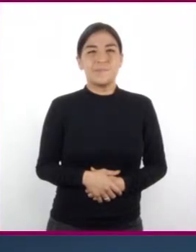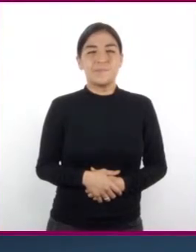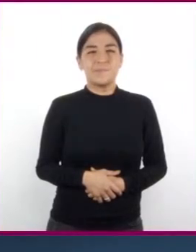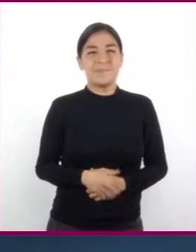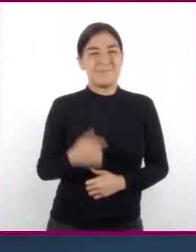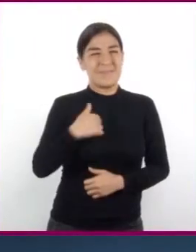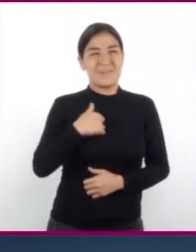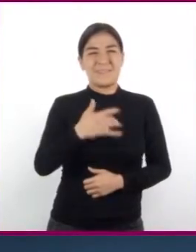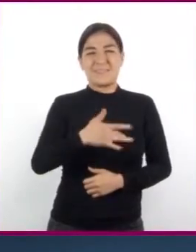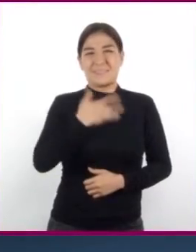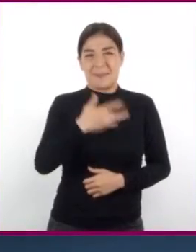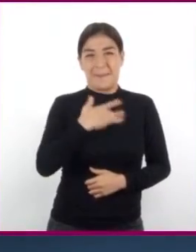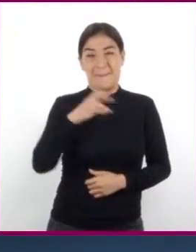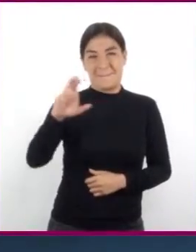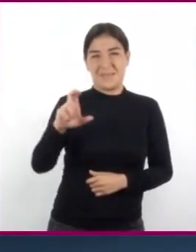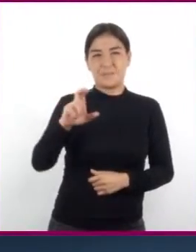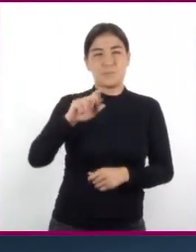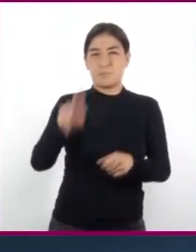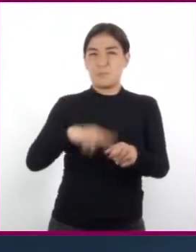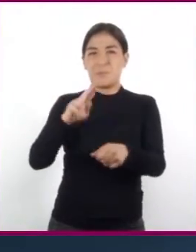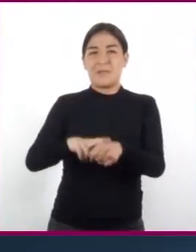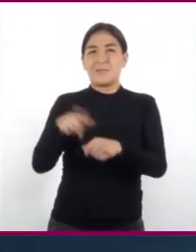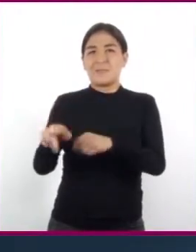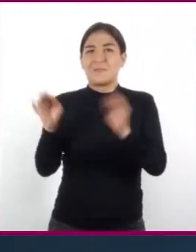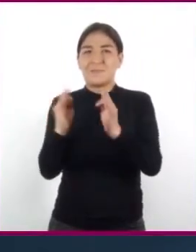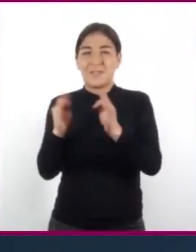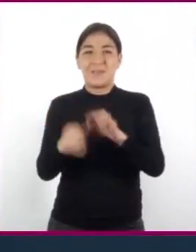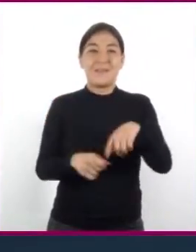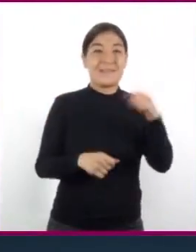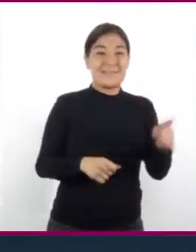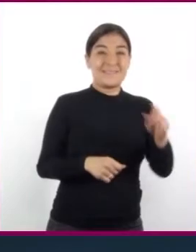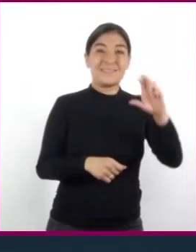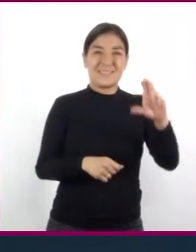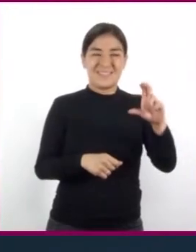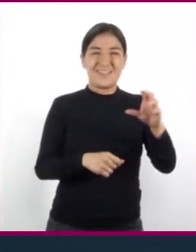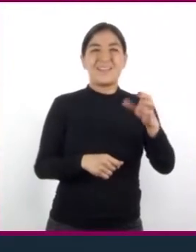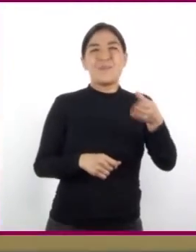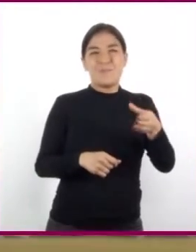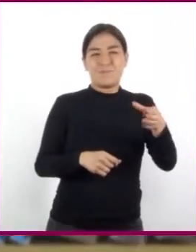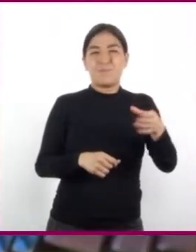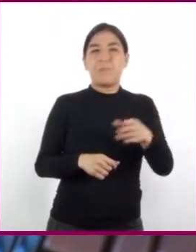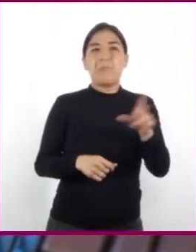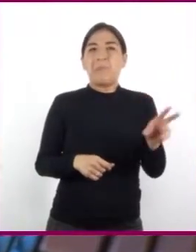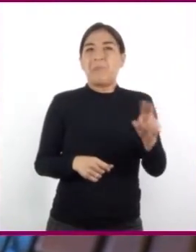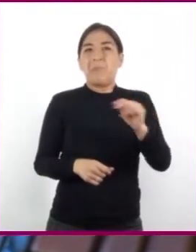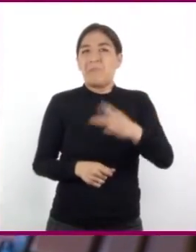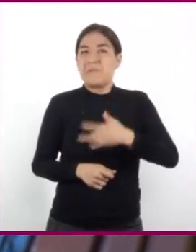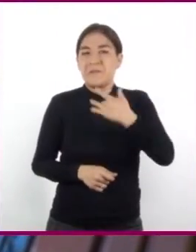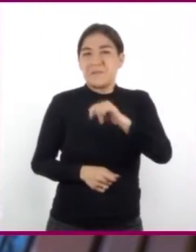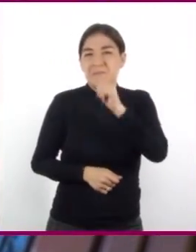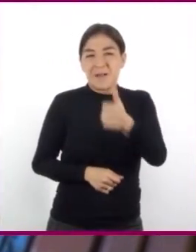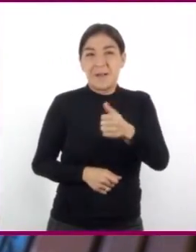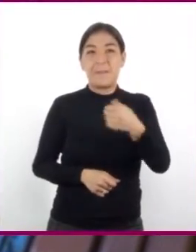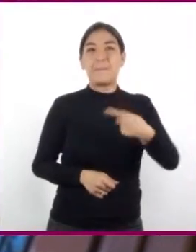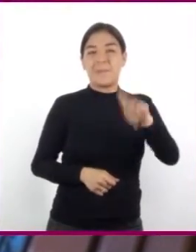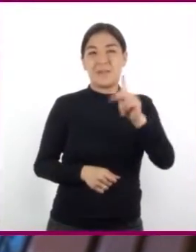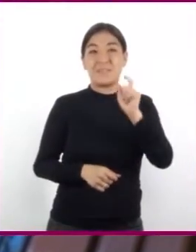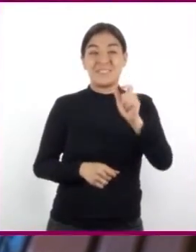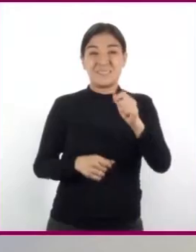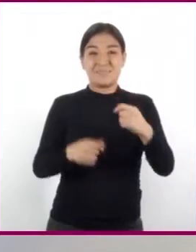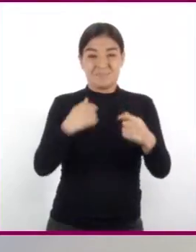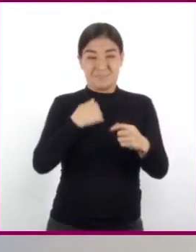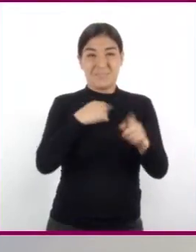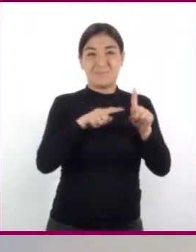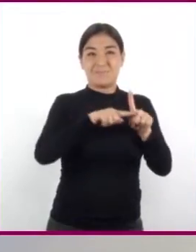Siento que el vaso normal está frío, mientras que con el de unicel, pues no siento nada. Pero mi temperatura es más